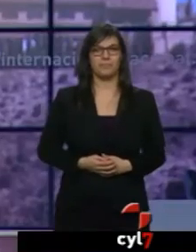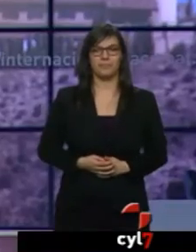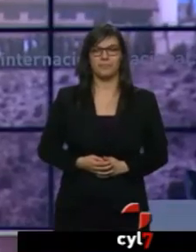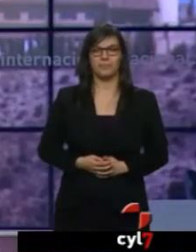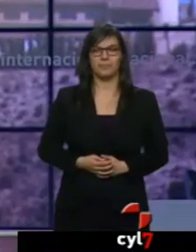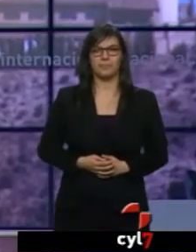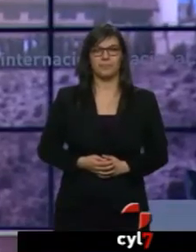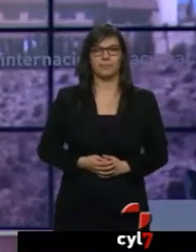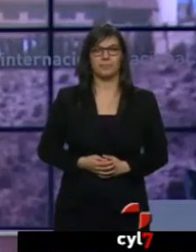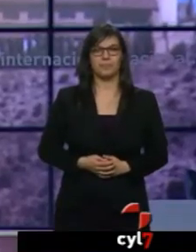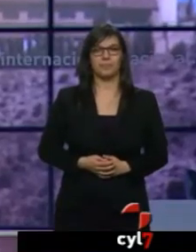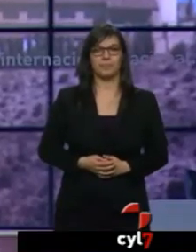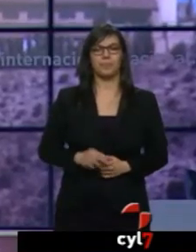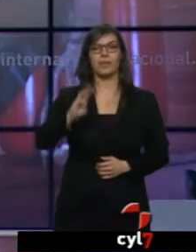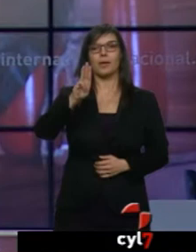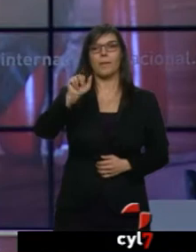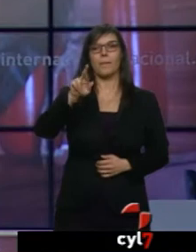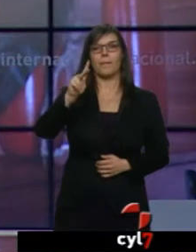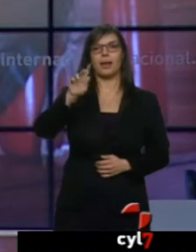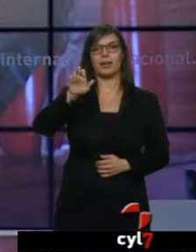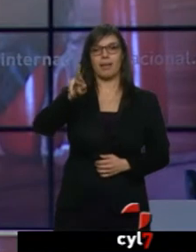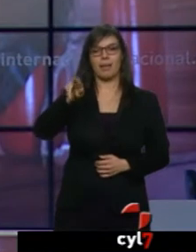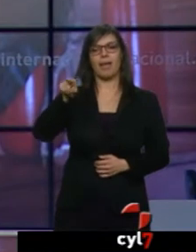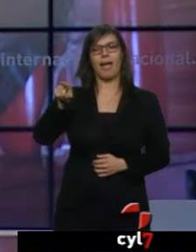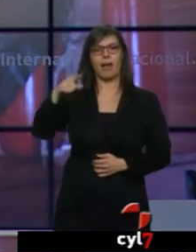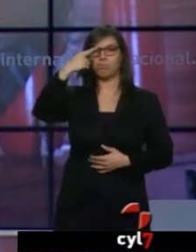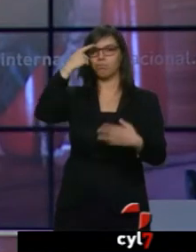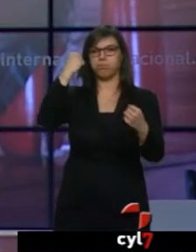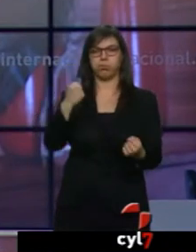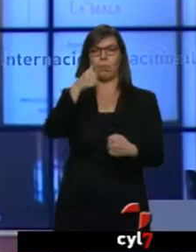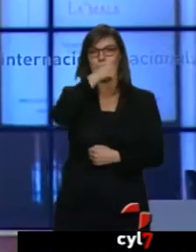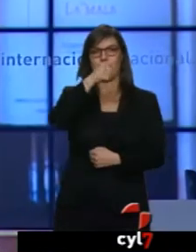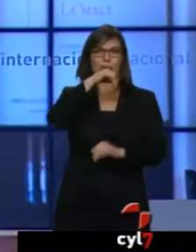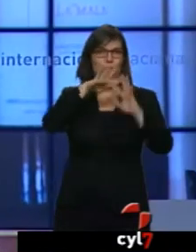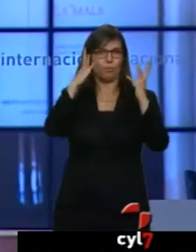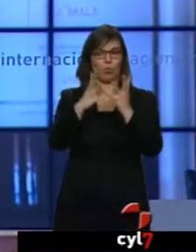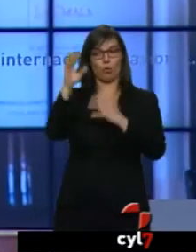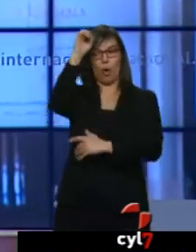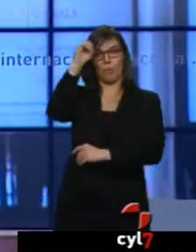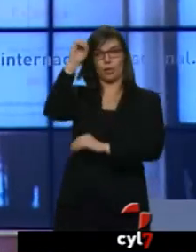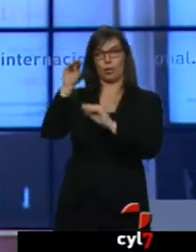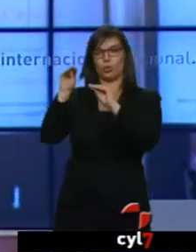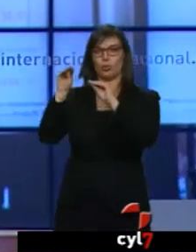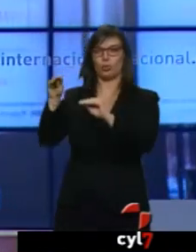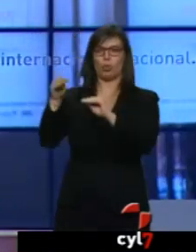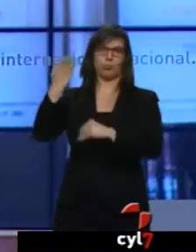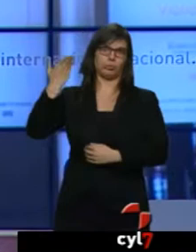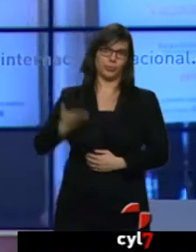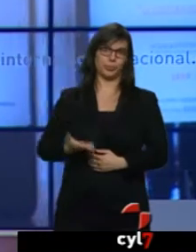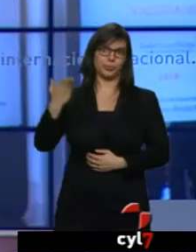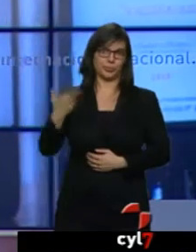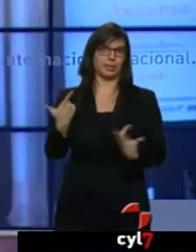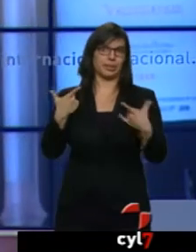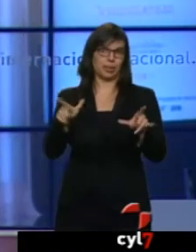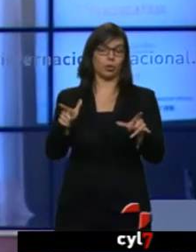Robert Parker es uno de los mayores gurús del vino a nivel mundial. Sus opiniones siempre son altamente consideradas en el sector y